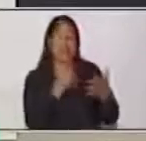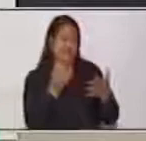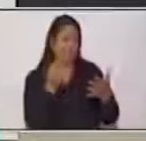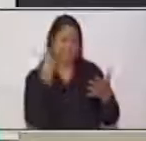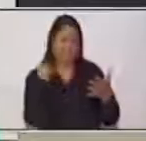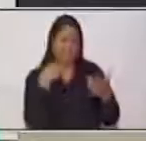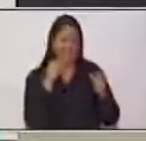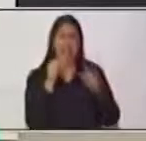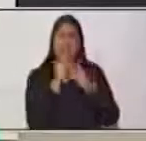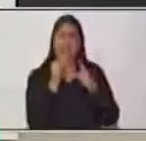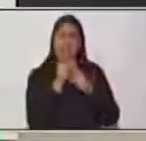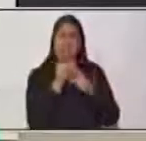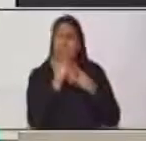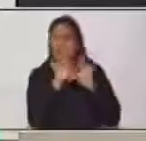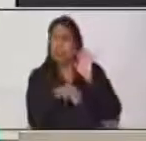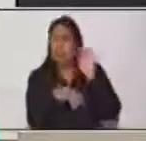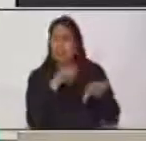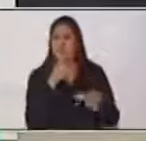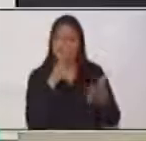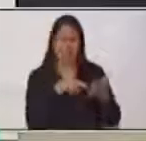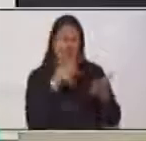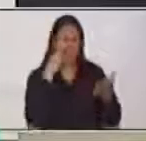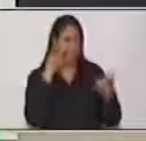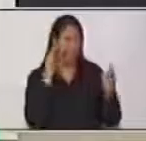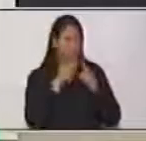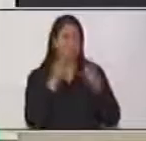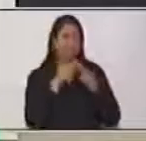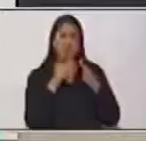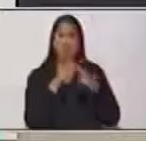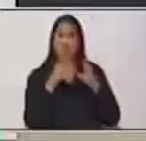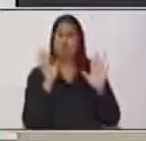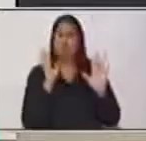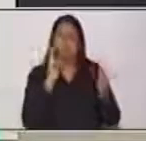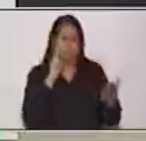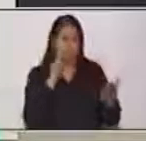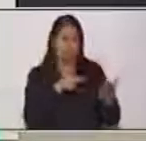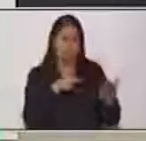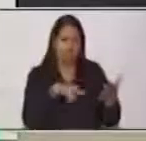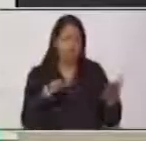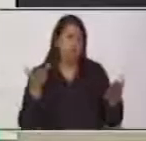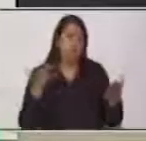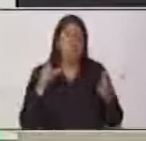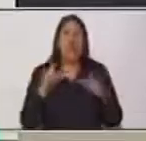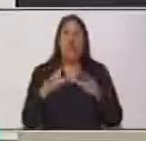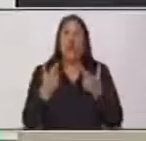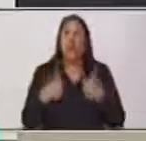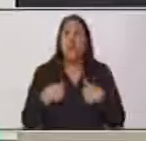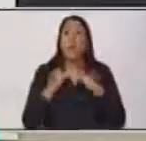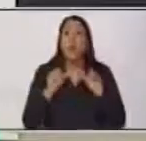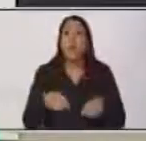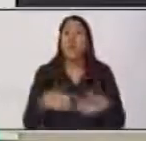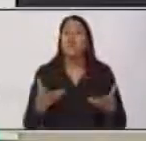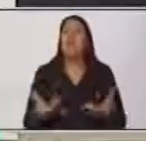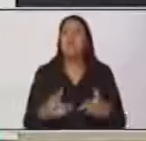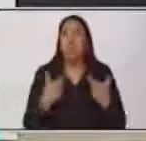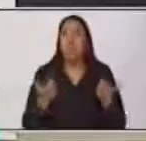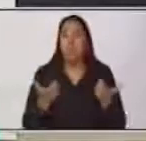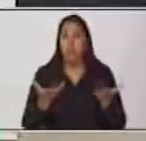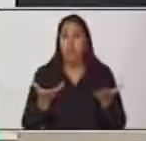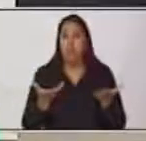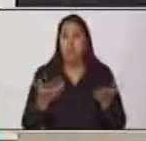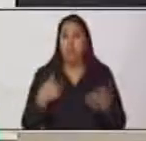que yo no conozco. Entonces, ¿cómo yo puedo reconocer ese texto expositivo a través de mis